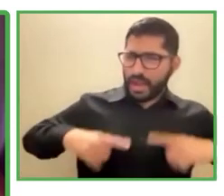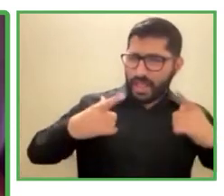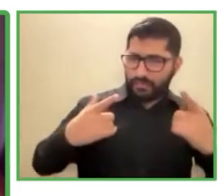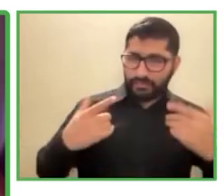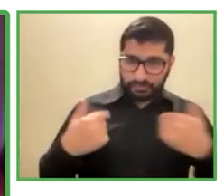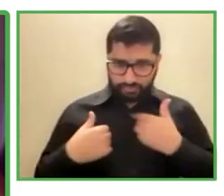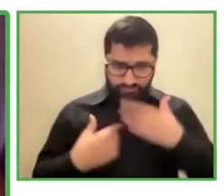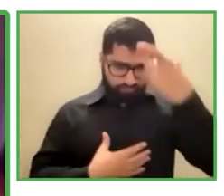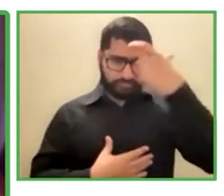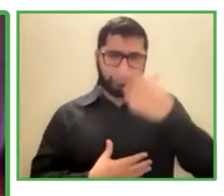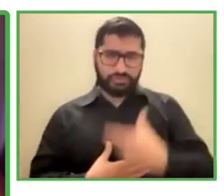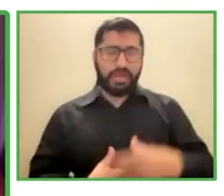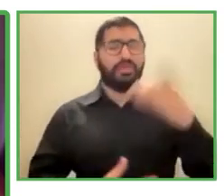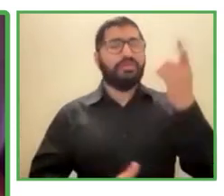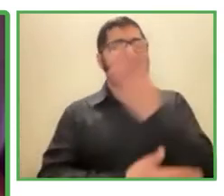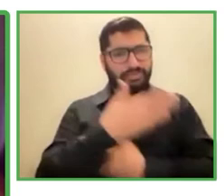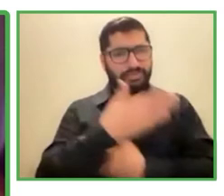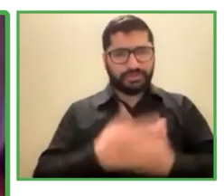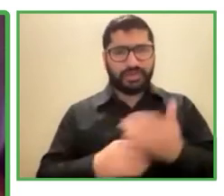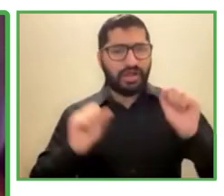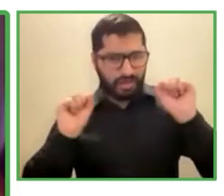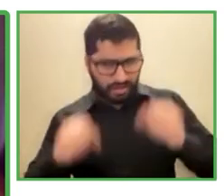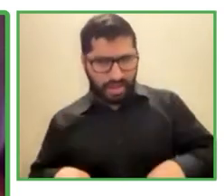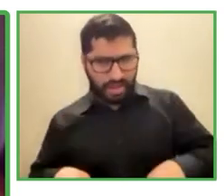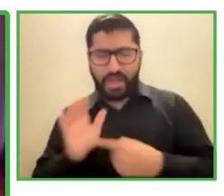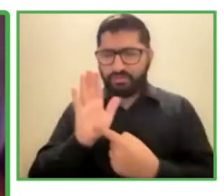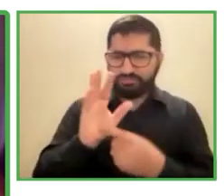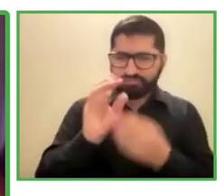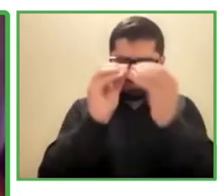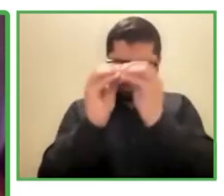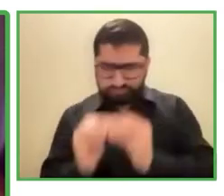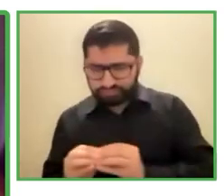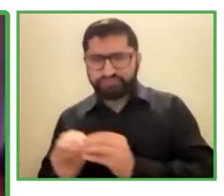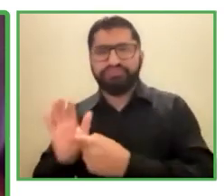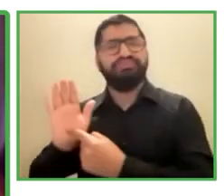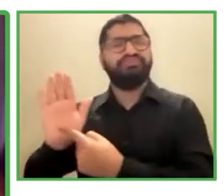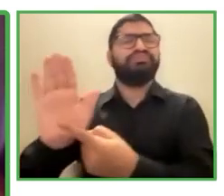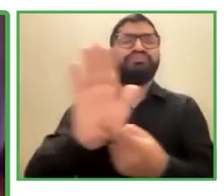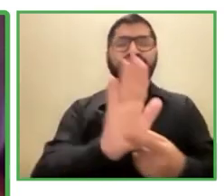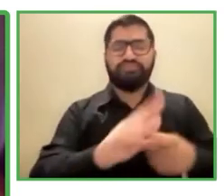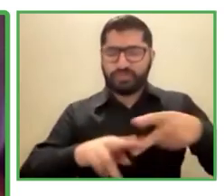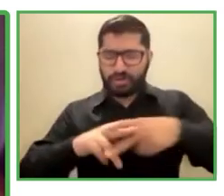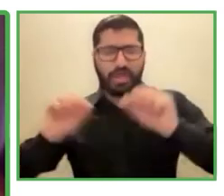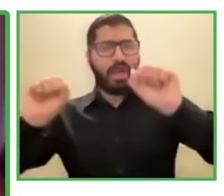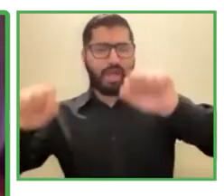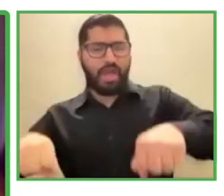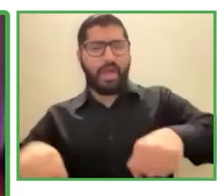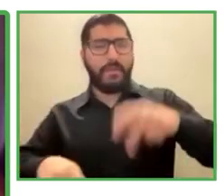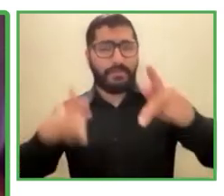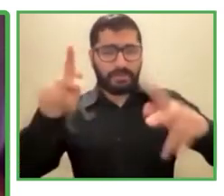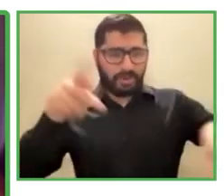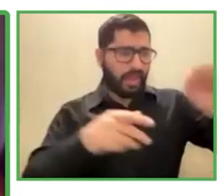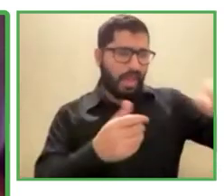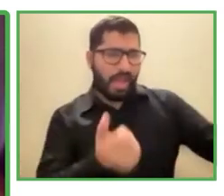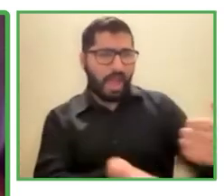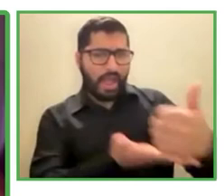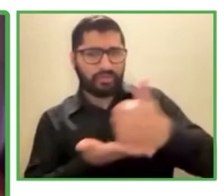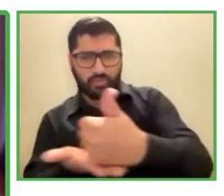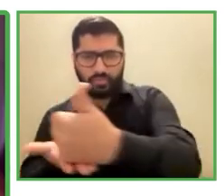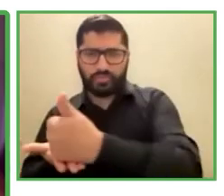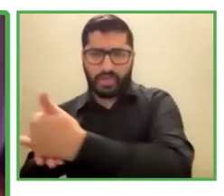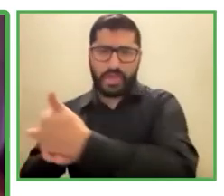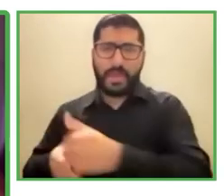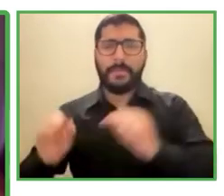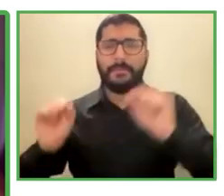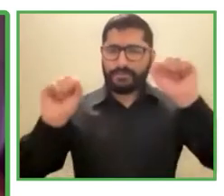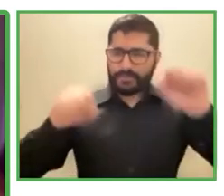generando las herramientas que permitan a otros ayudarlos que permitan a otros guiarlos para que puedan